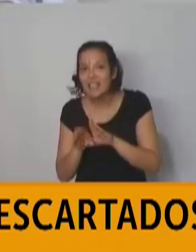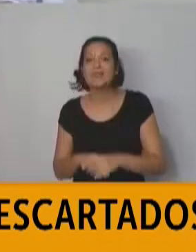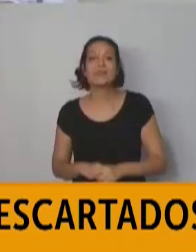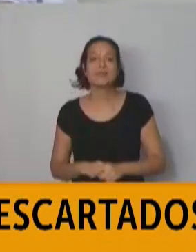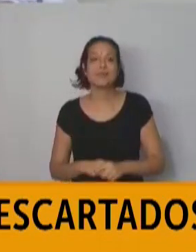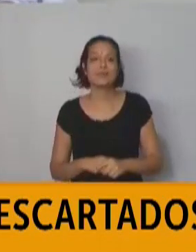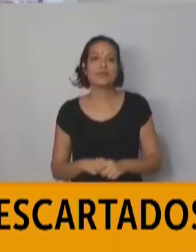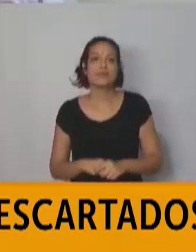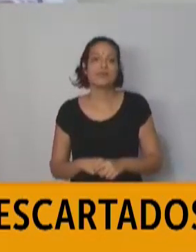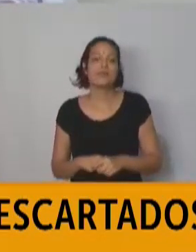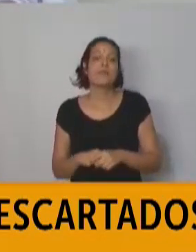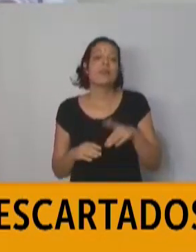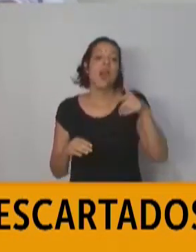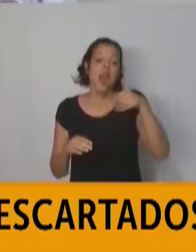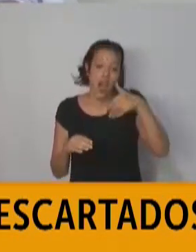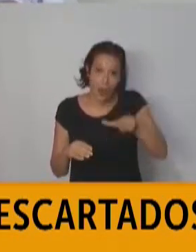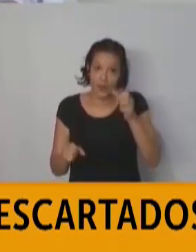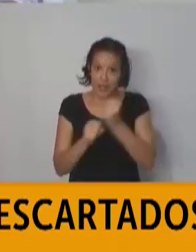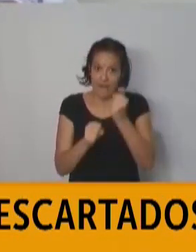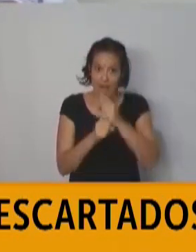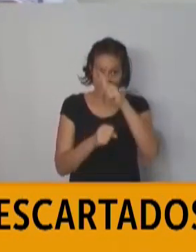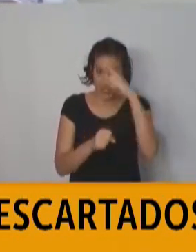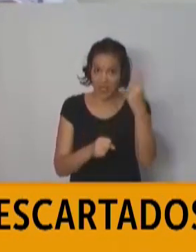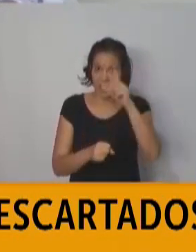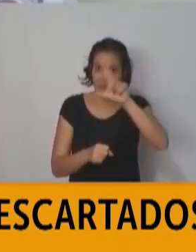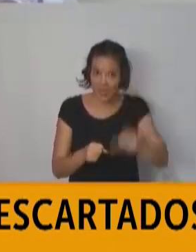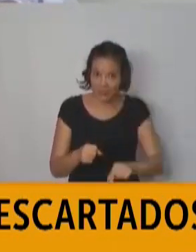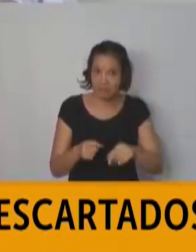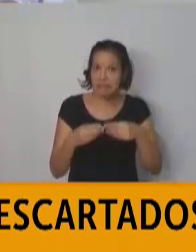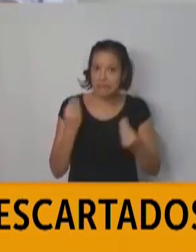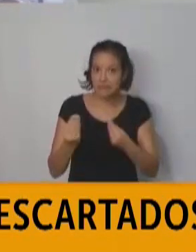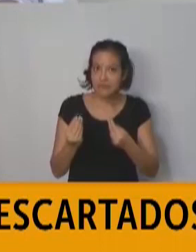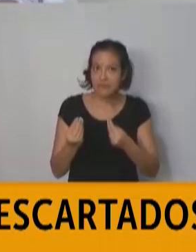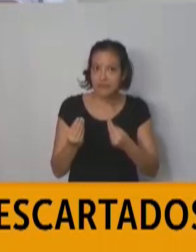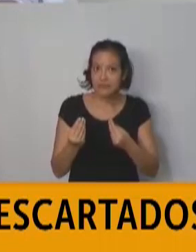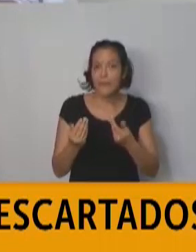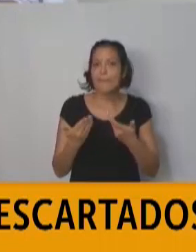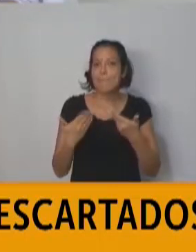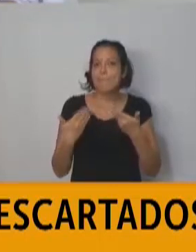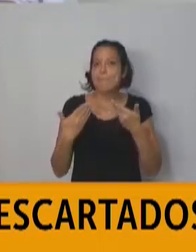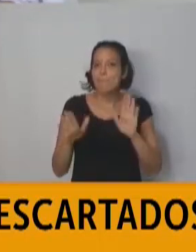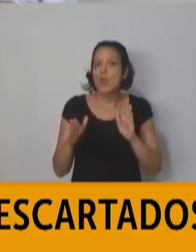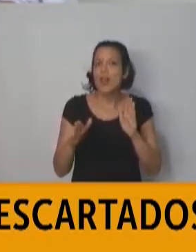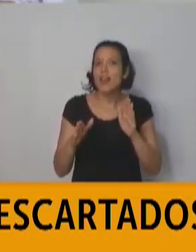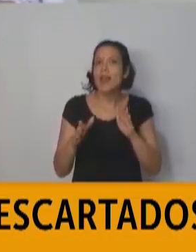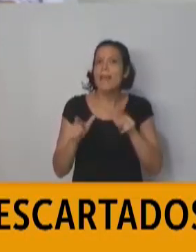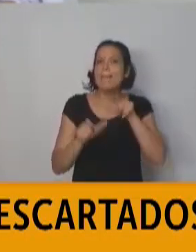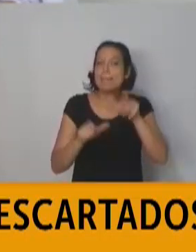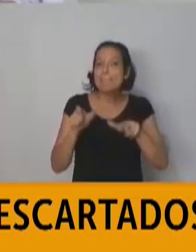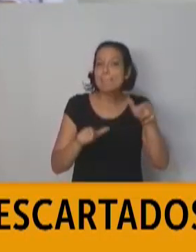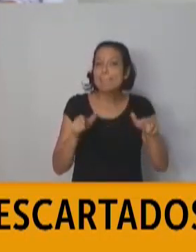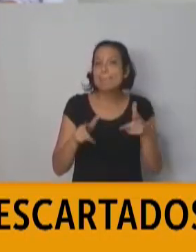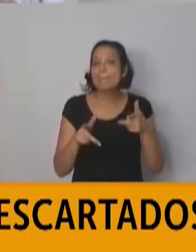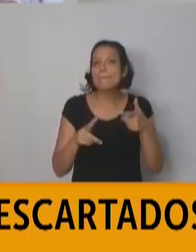Lo que se está trabajando ahora a nivel nacional es ir disminuyendo el flujo de